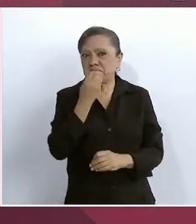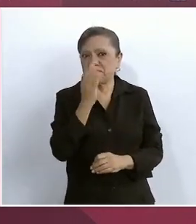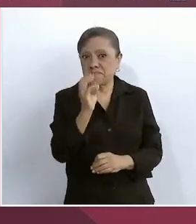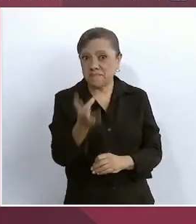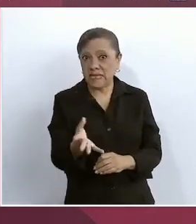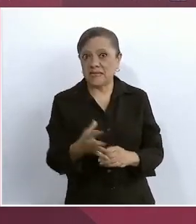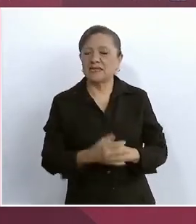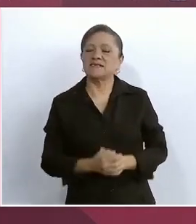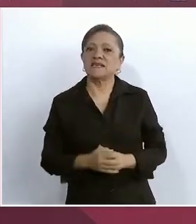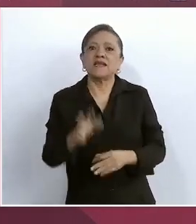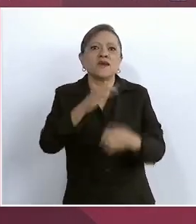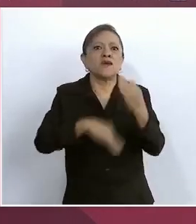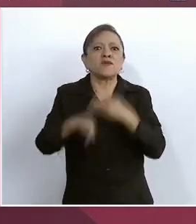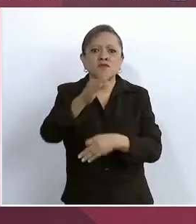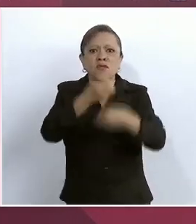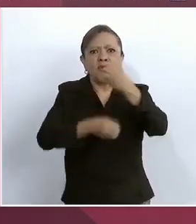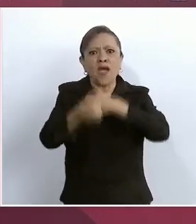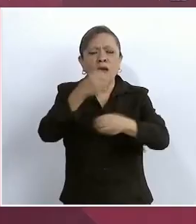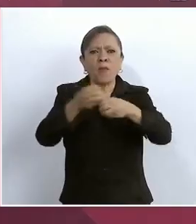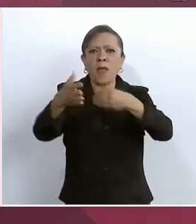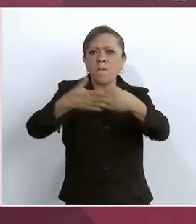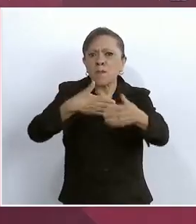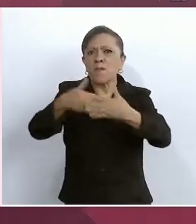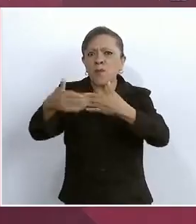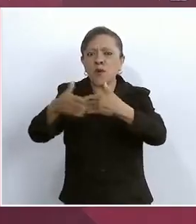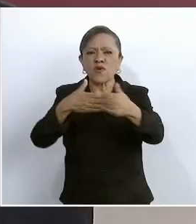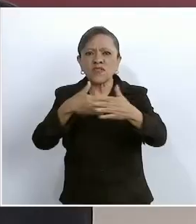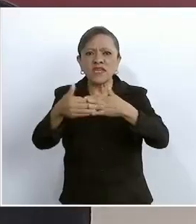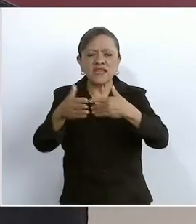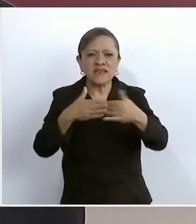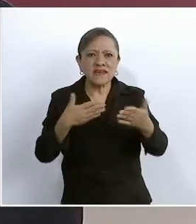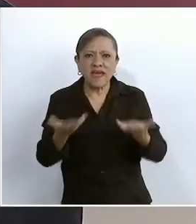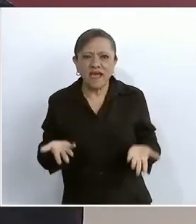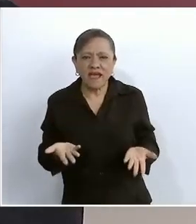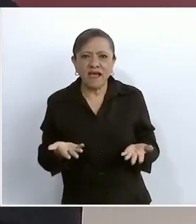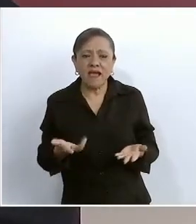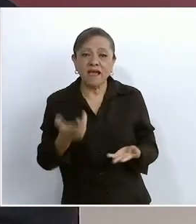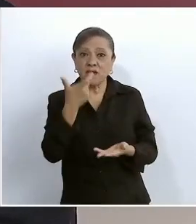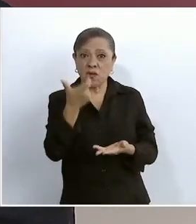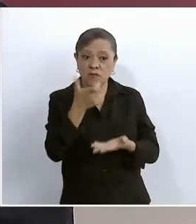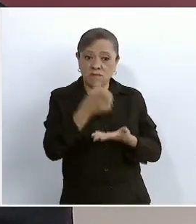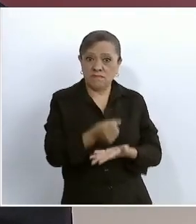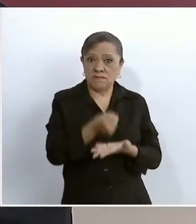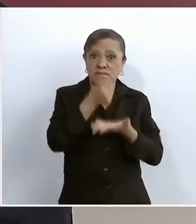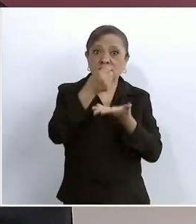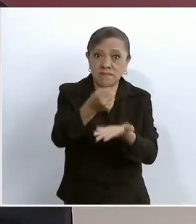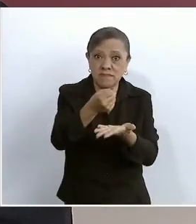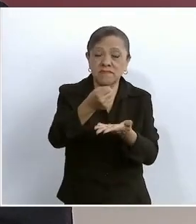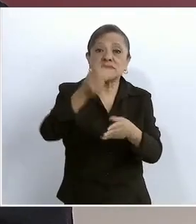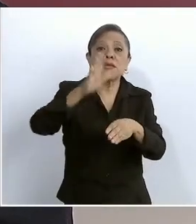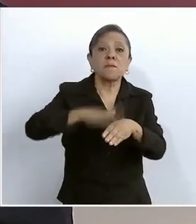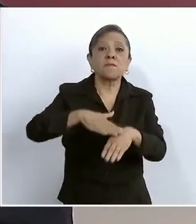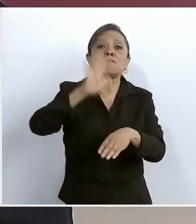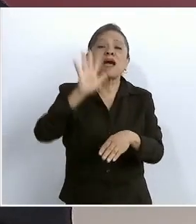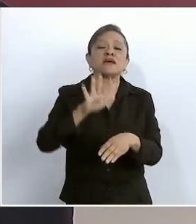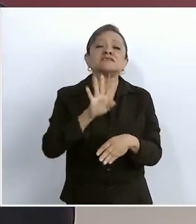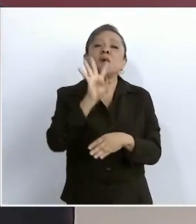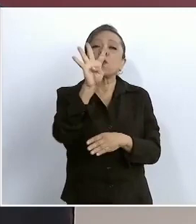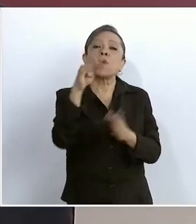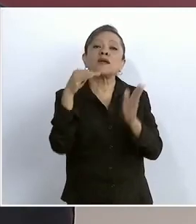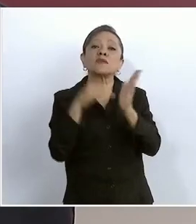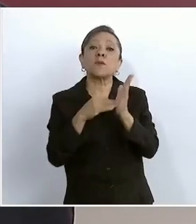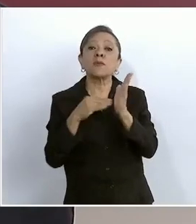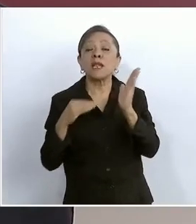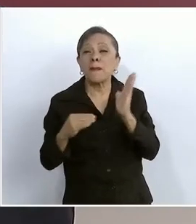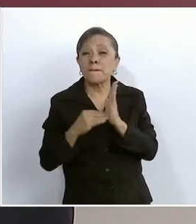moderna con una inversión de más de cuatro mil millones de pesos,